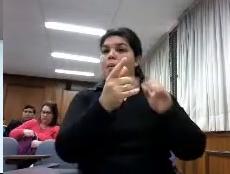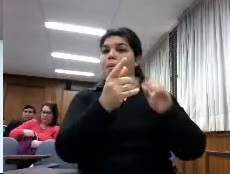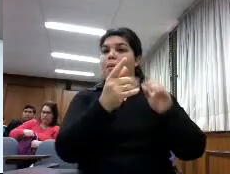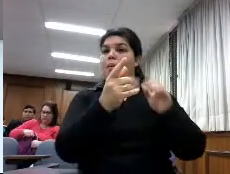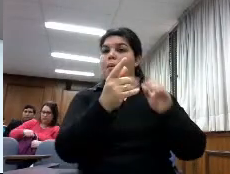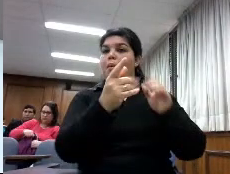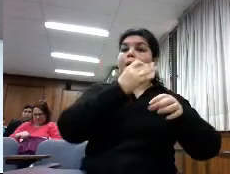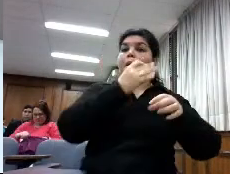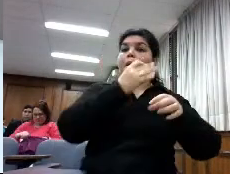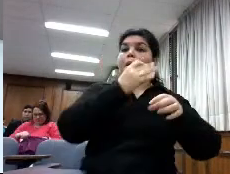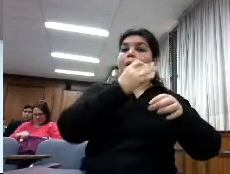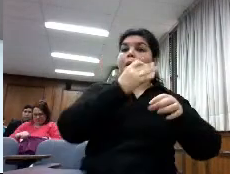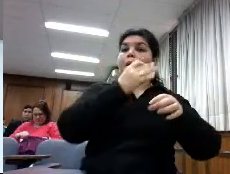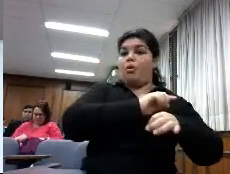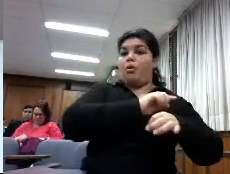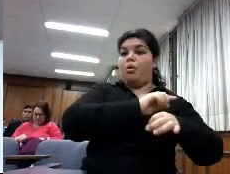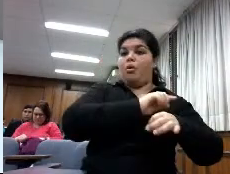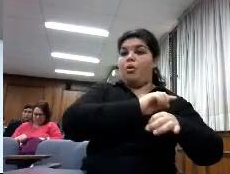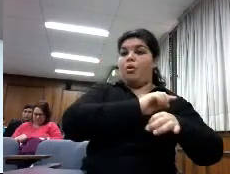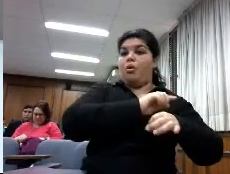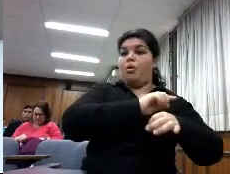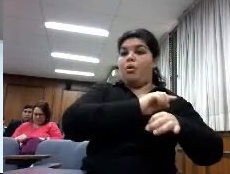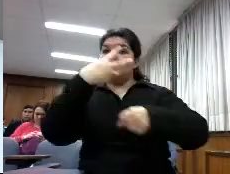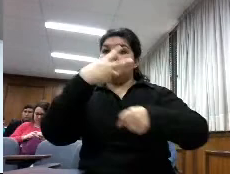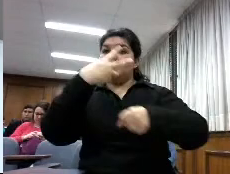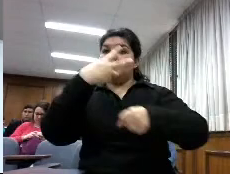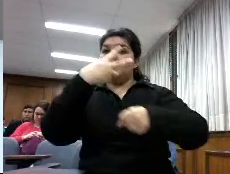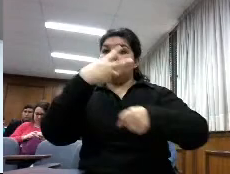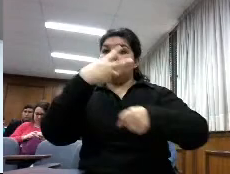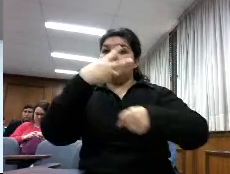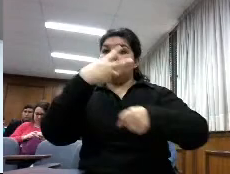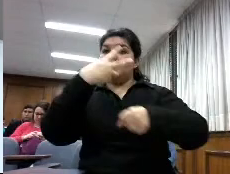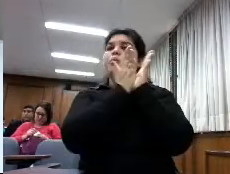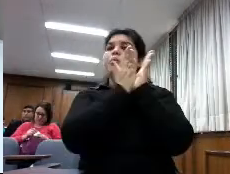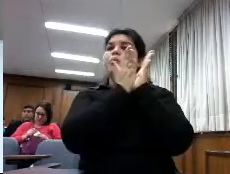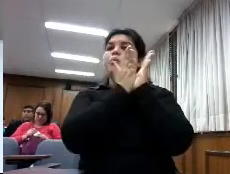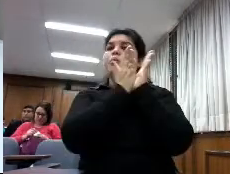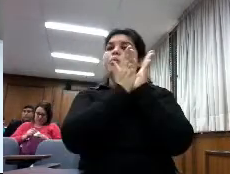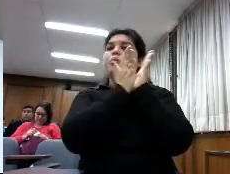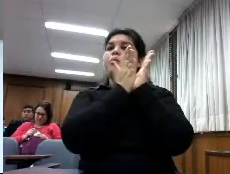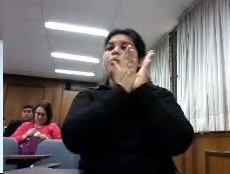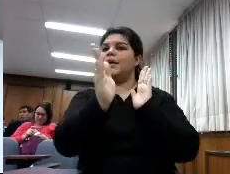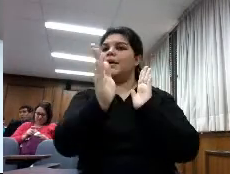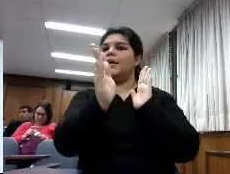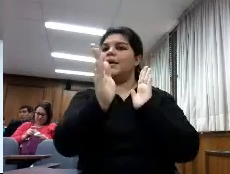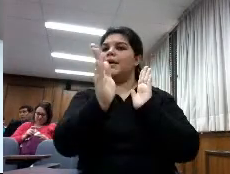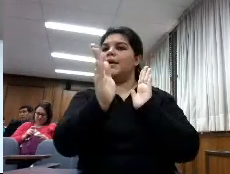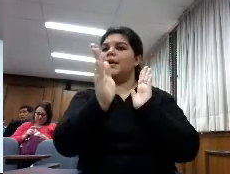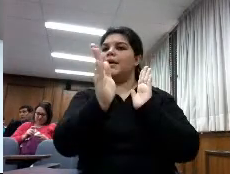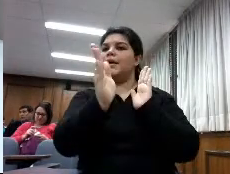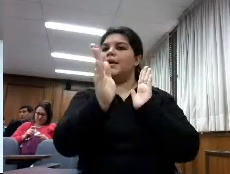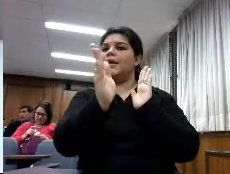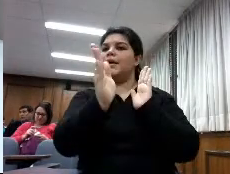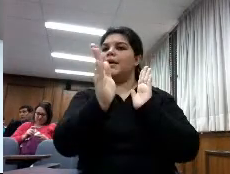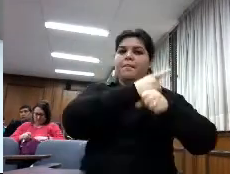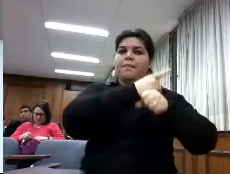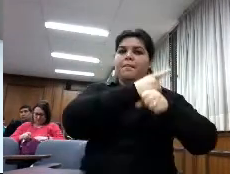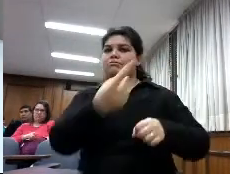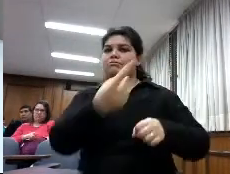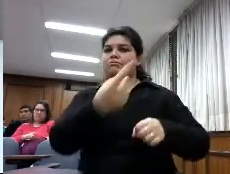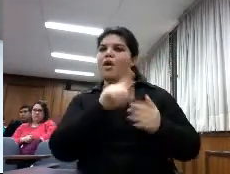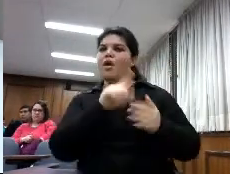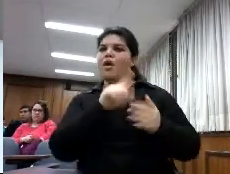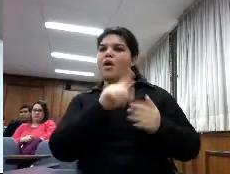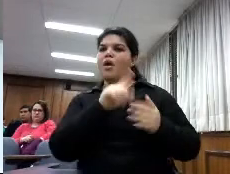confía la gente eso es una baza considerable a nuestro favor en cuanto al conocimiento de los formatos lo que os